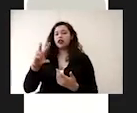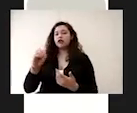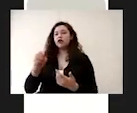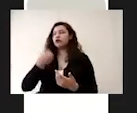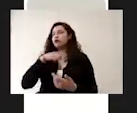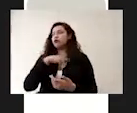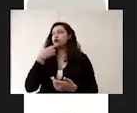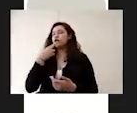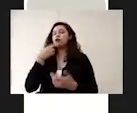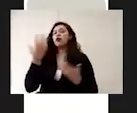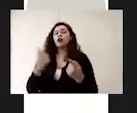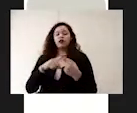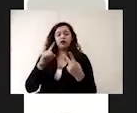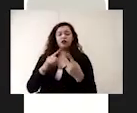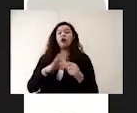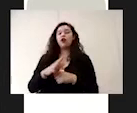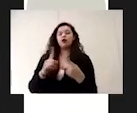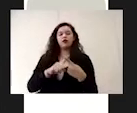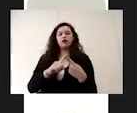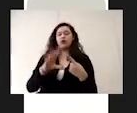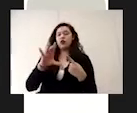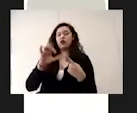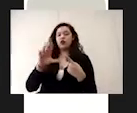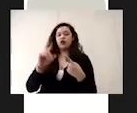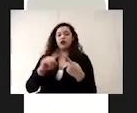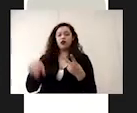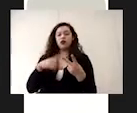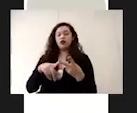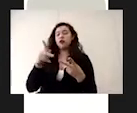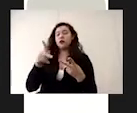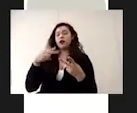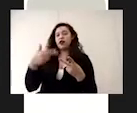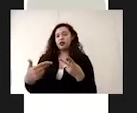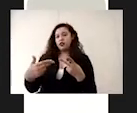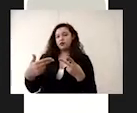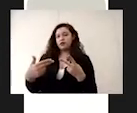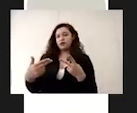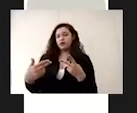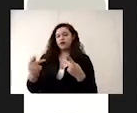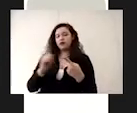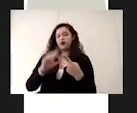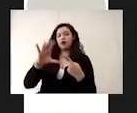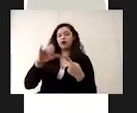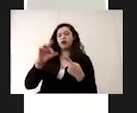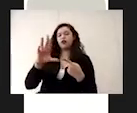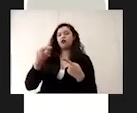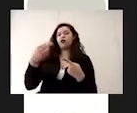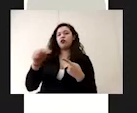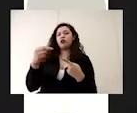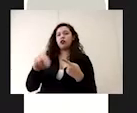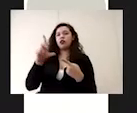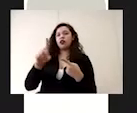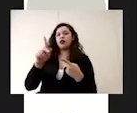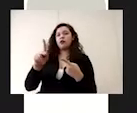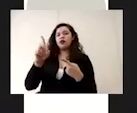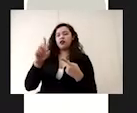son dos, uno para el cloro y uno para el pH. El reactivo para el cloro se llama DPD1.